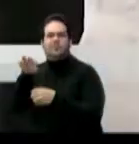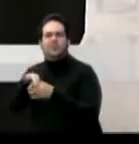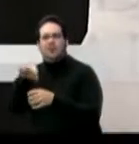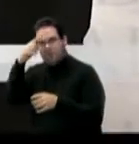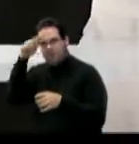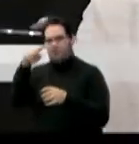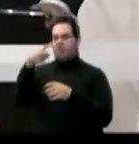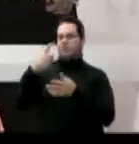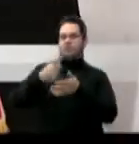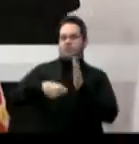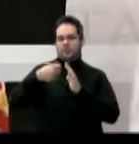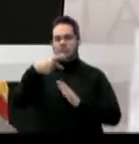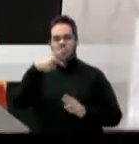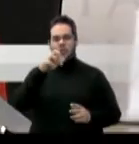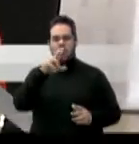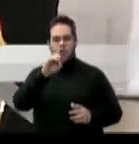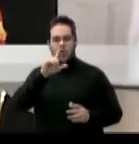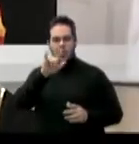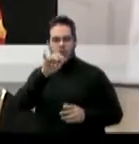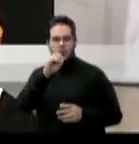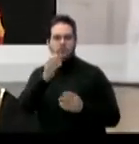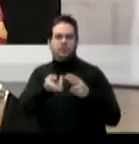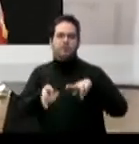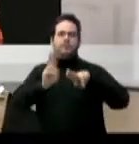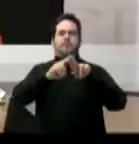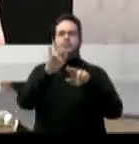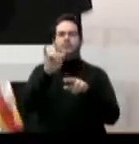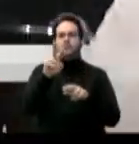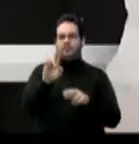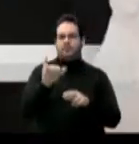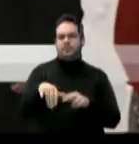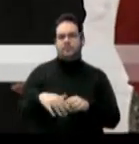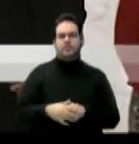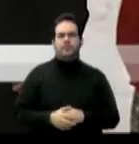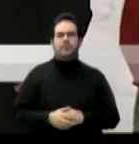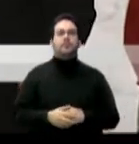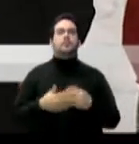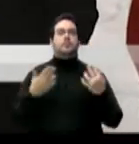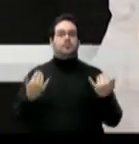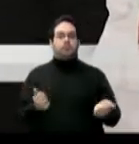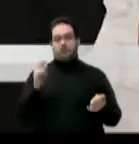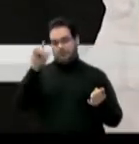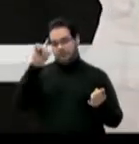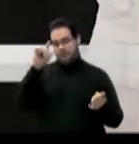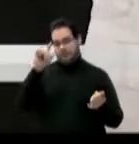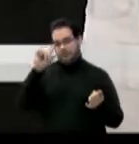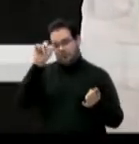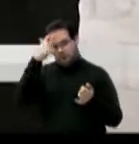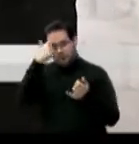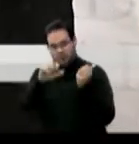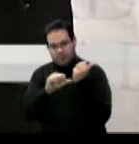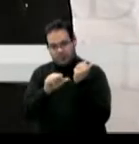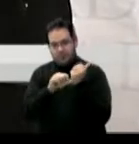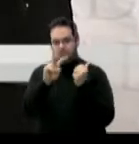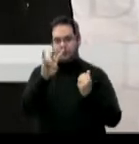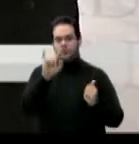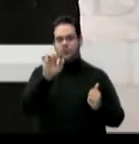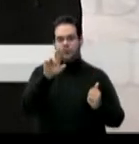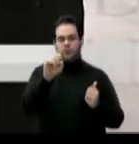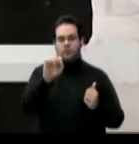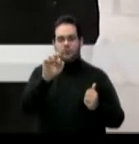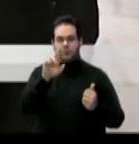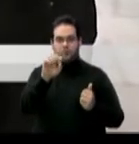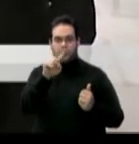petróleo conocido como la crudita. Así lo confirmó el secretario de la Gobernación, Víctor Suárez, quien indicó que el legislador ha hecho unos